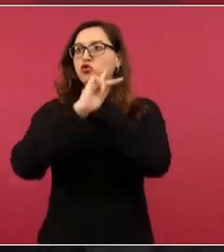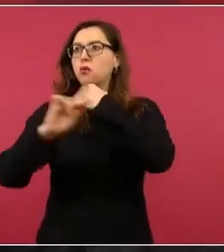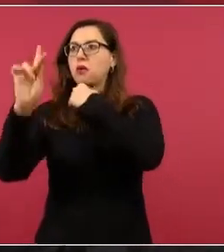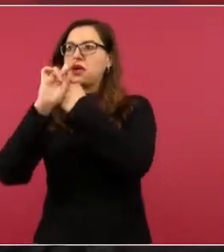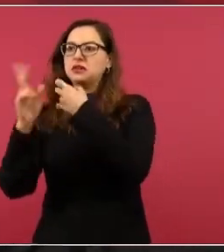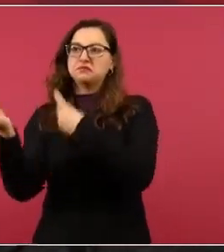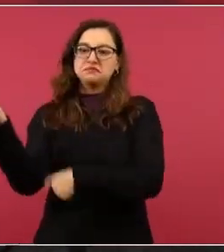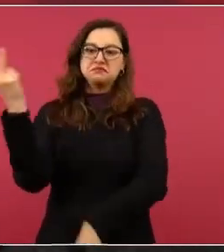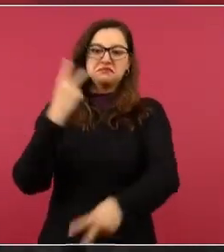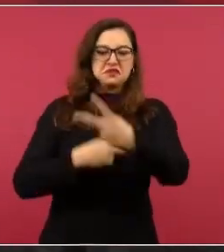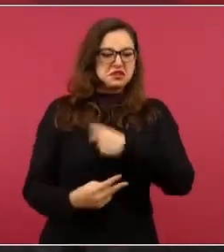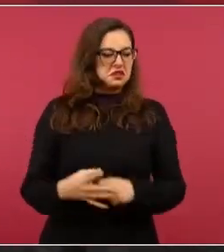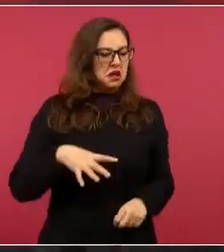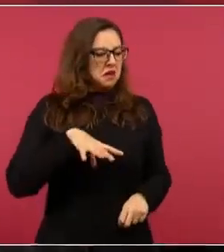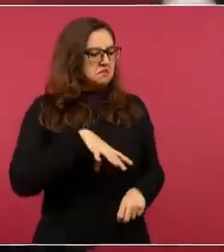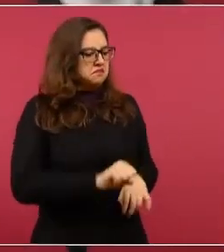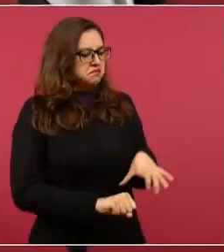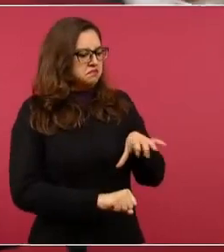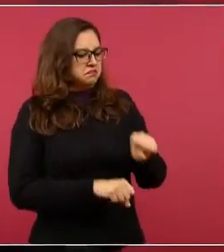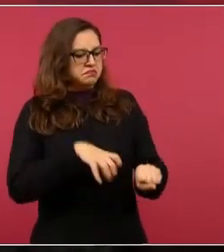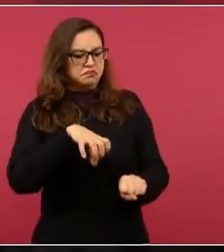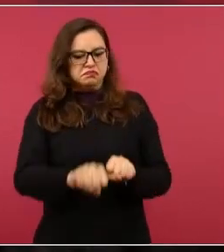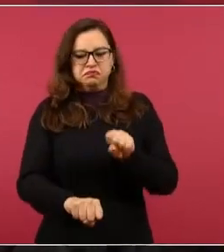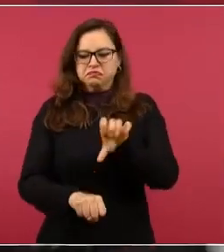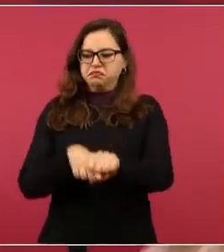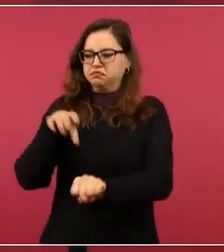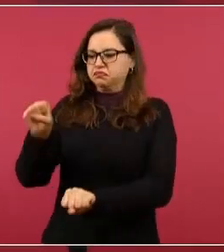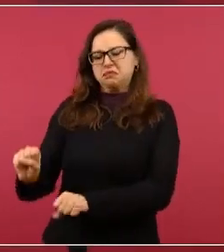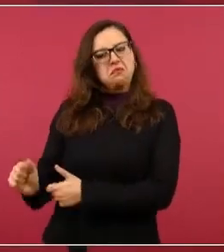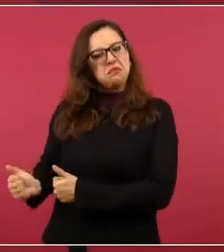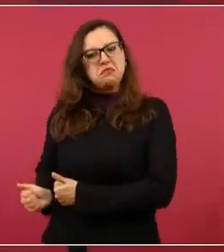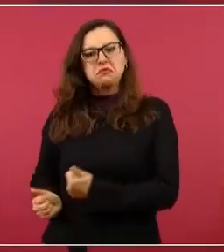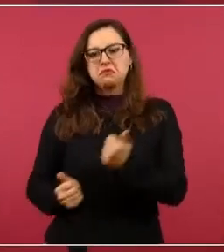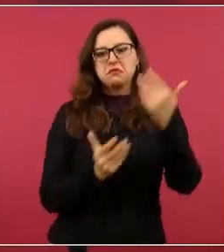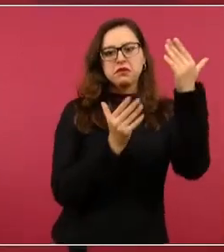las empresas públicas.